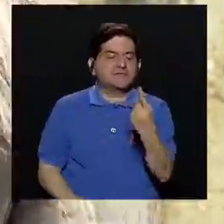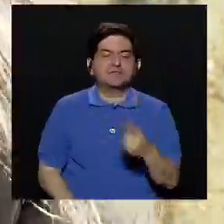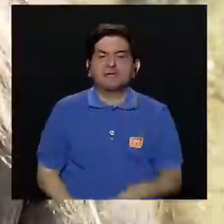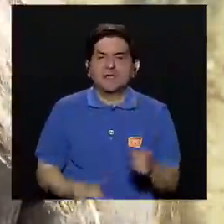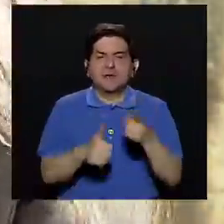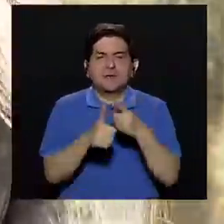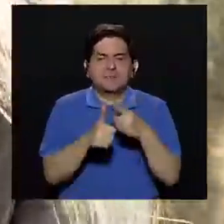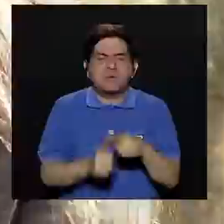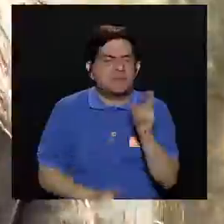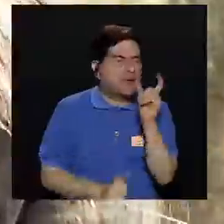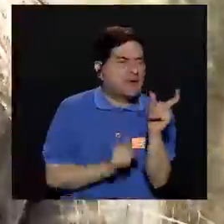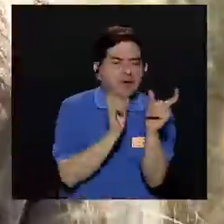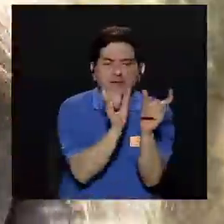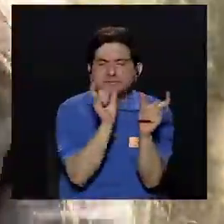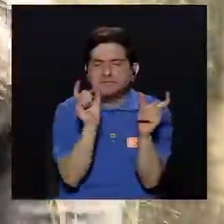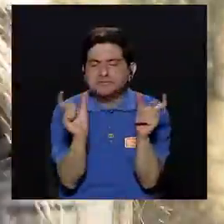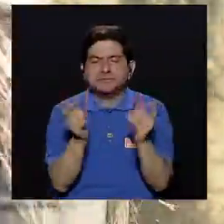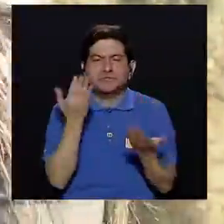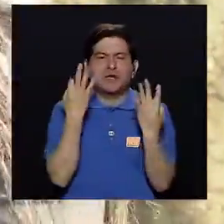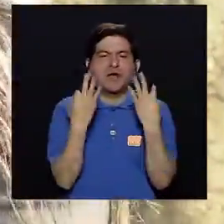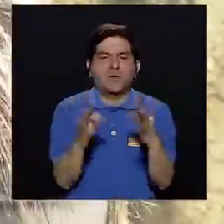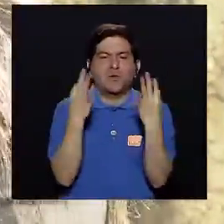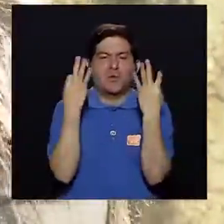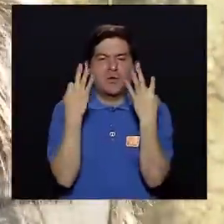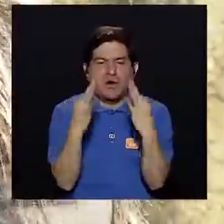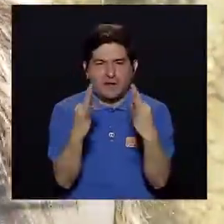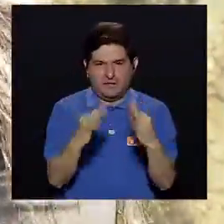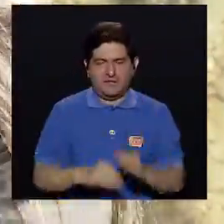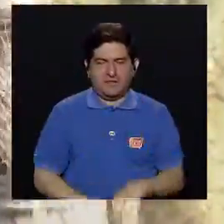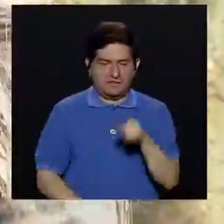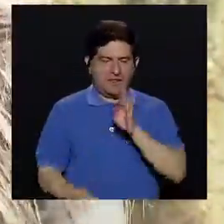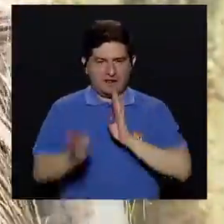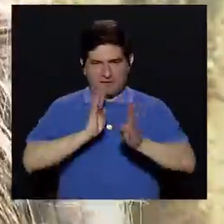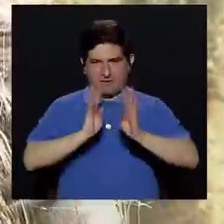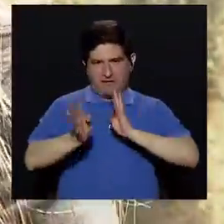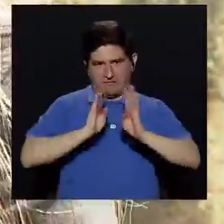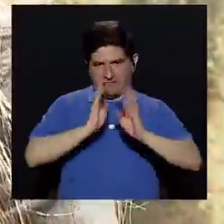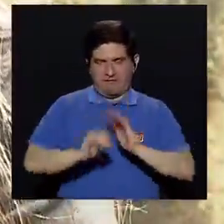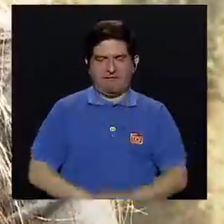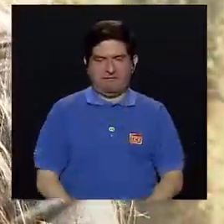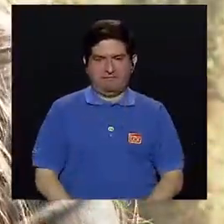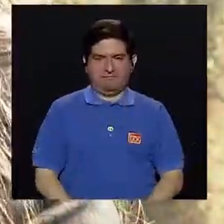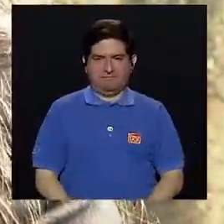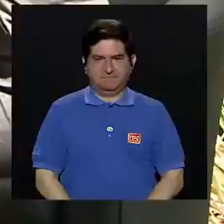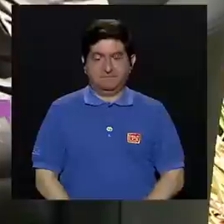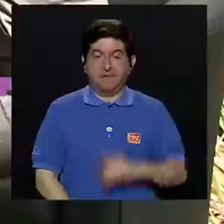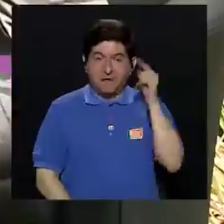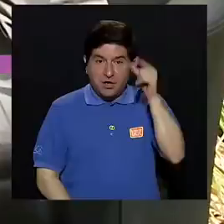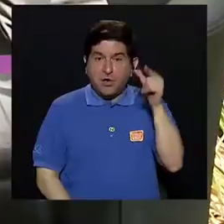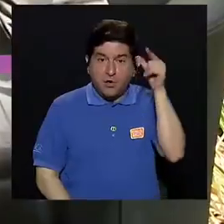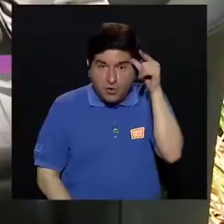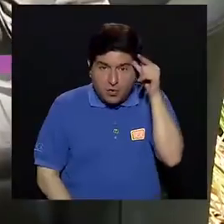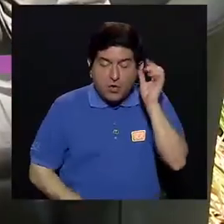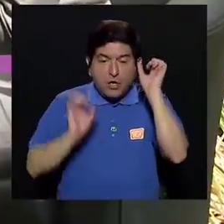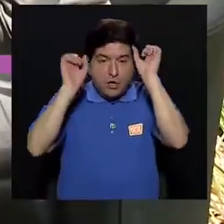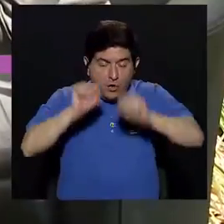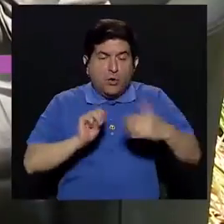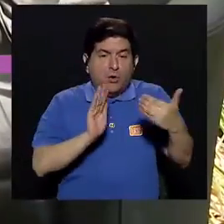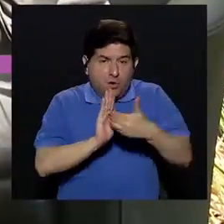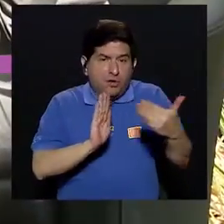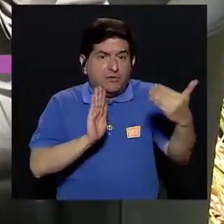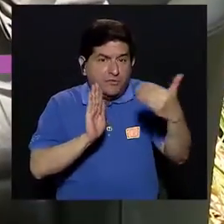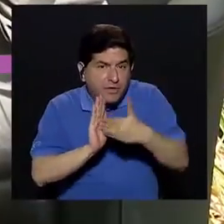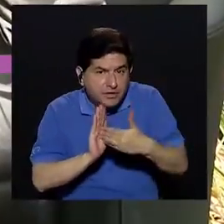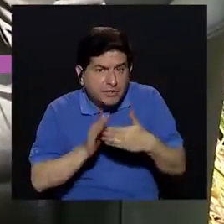primeras sílabas o empiece a tratar de hablar. Claro, porque entonces definitivamente también podría haber una